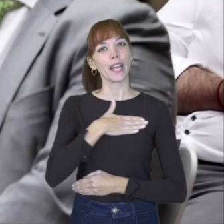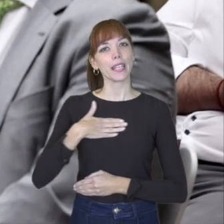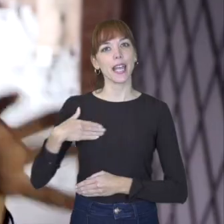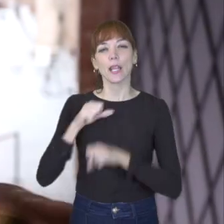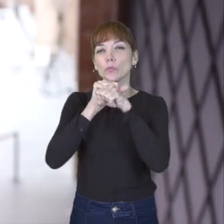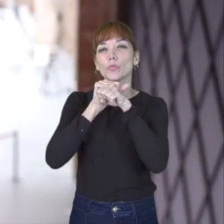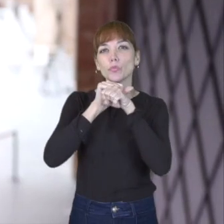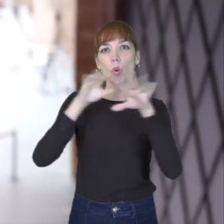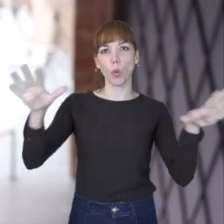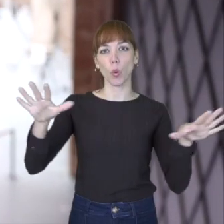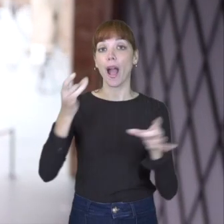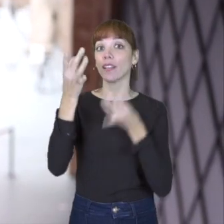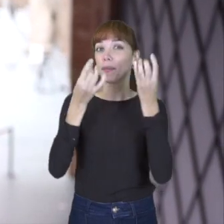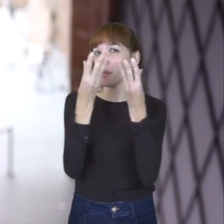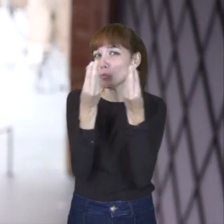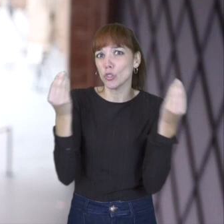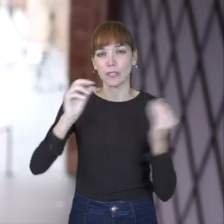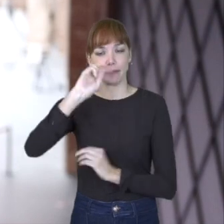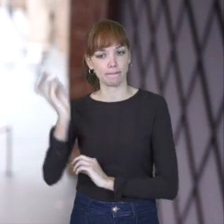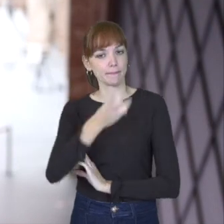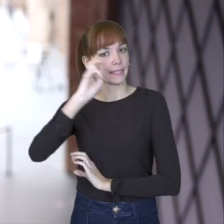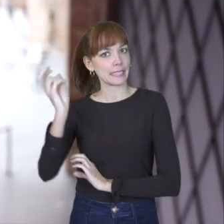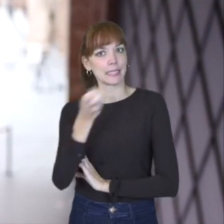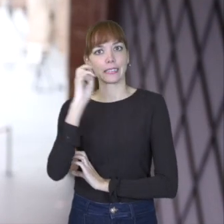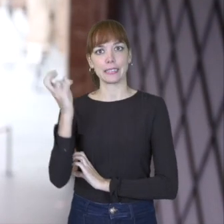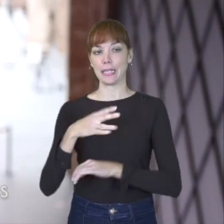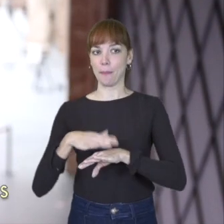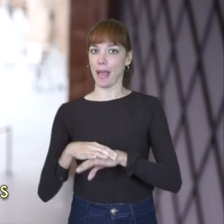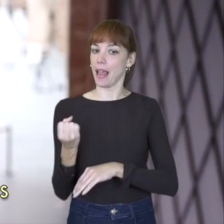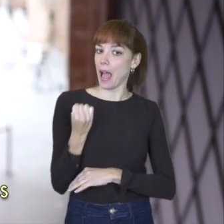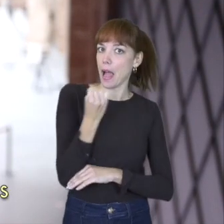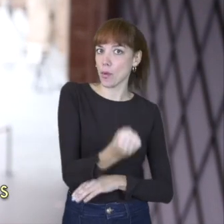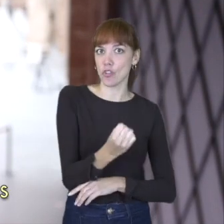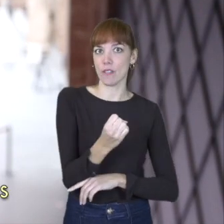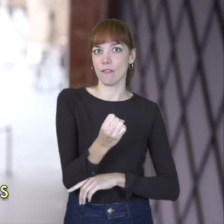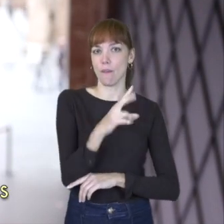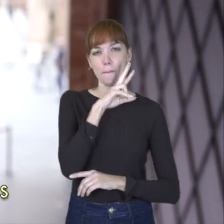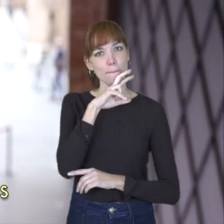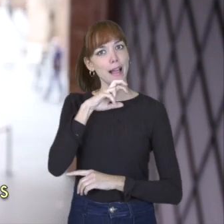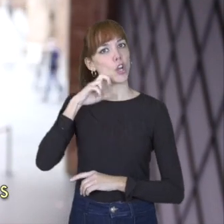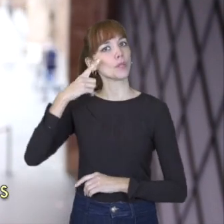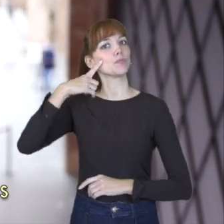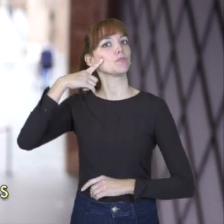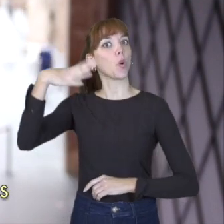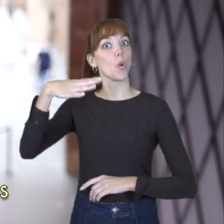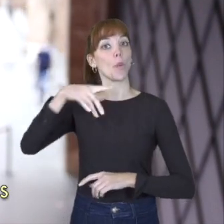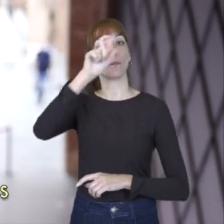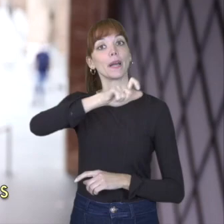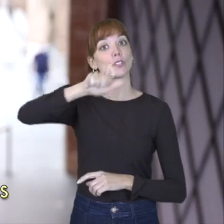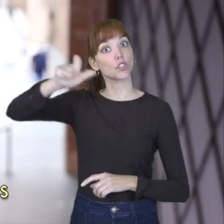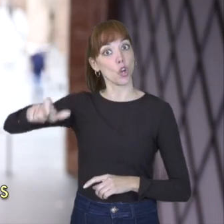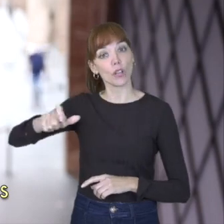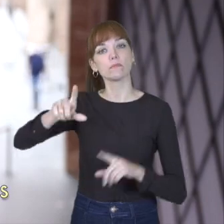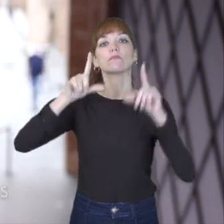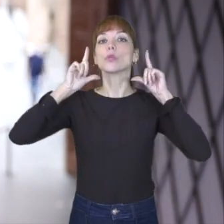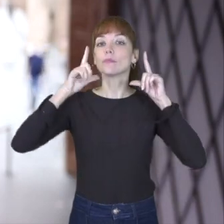esa cascada de actividades que, como os decía, refuercen los vídeos y los valores que las personas